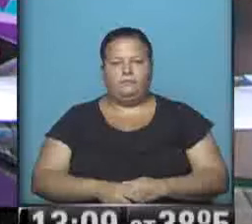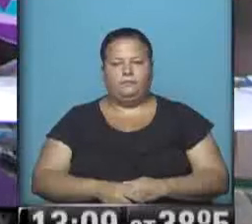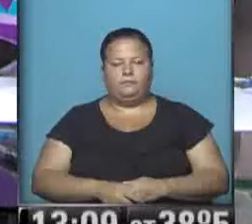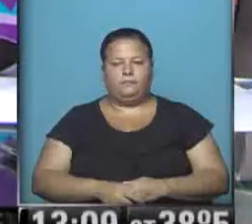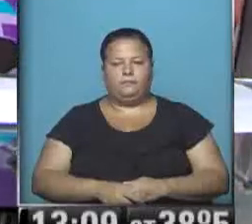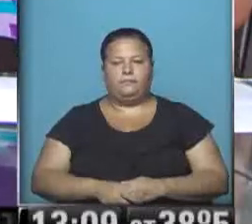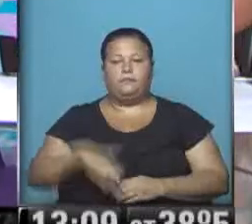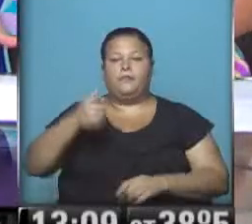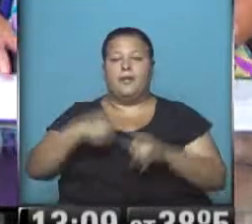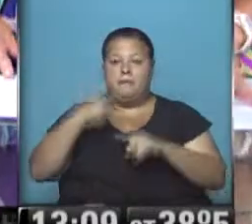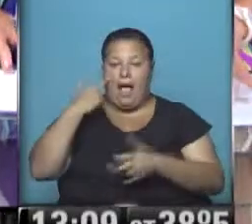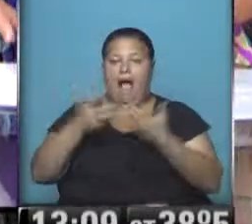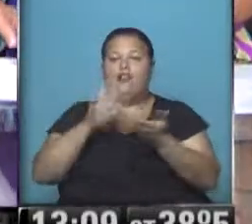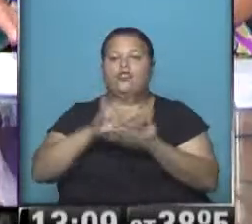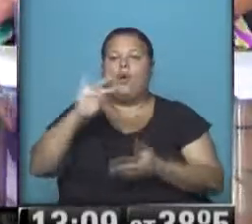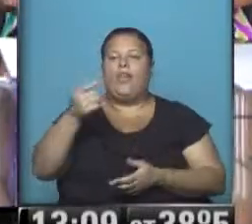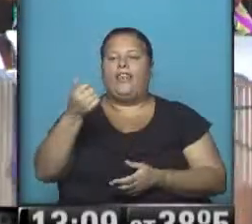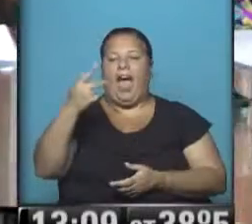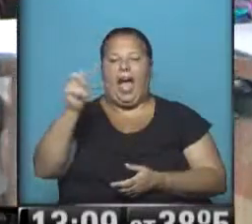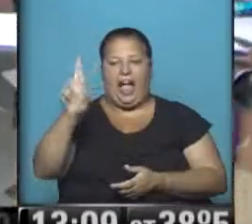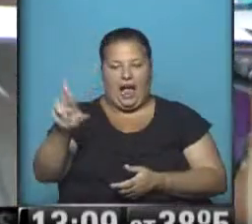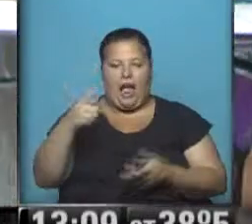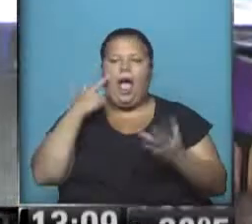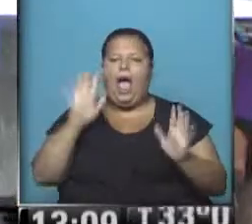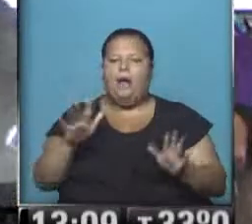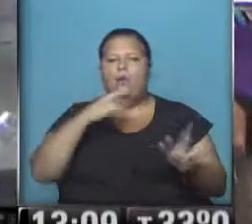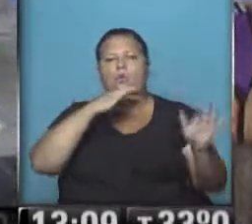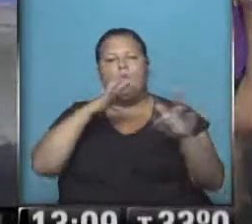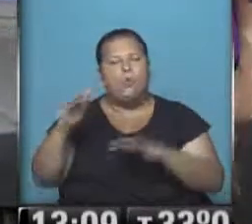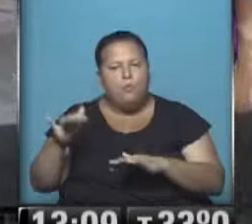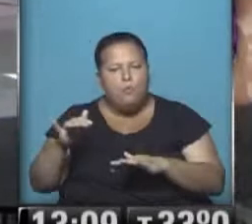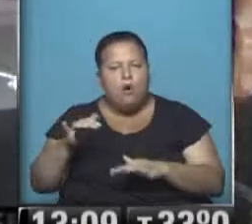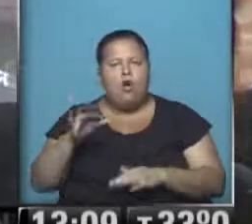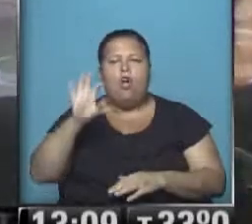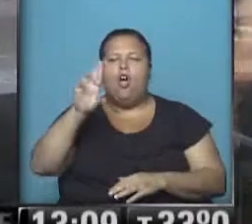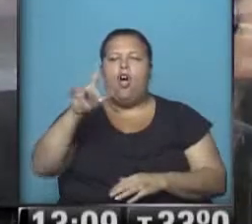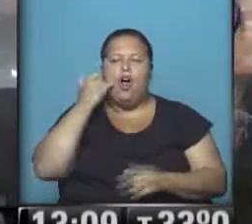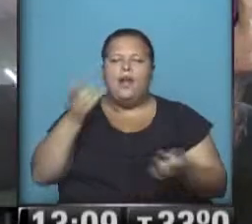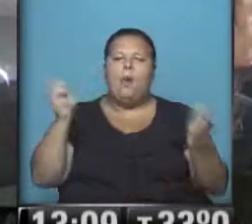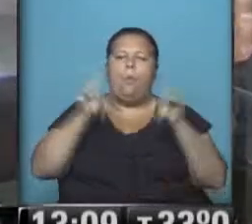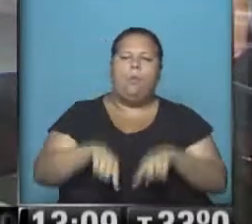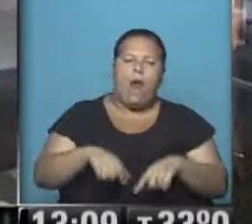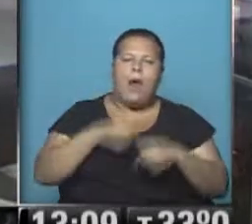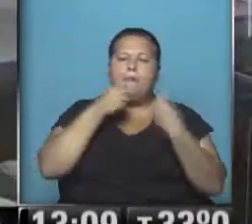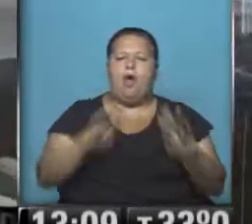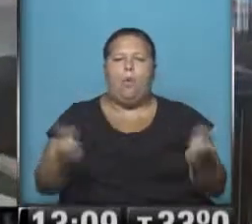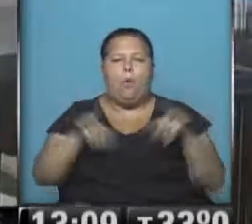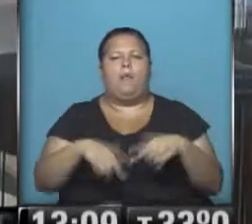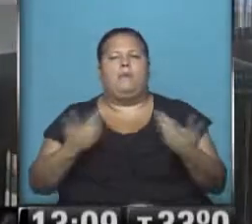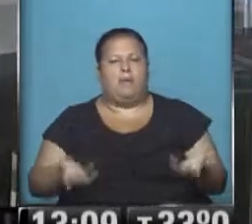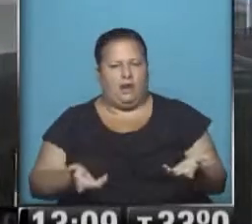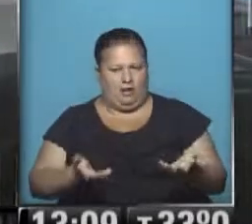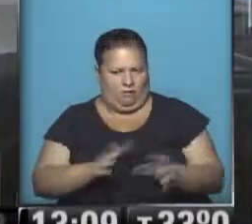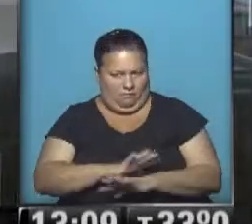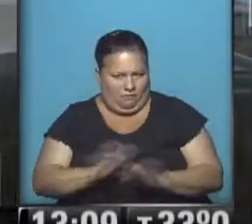Está Maxi, vamos a hablar del Dakar, A ver, porque se habla que Orly Terranova recuperó terreno, recuperó terreno, pero